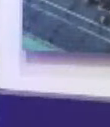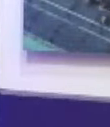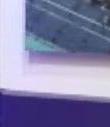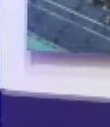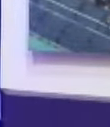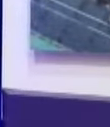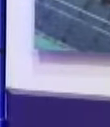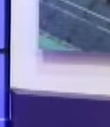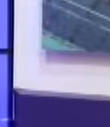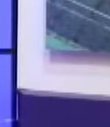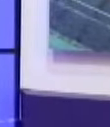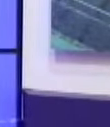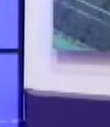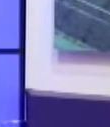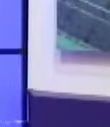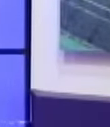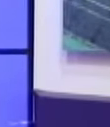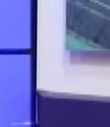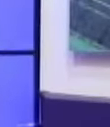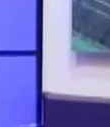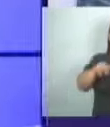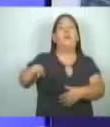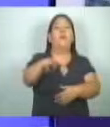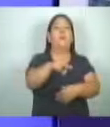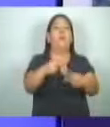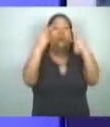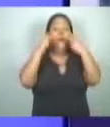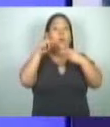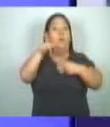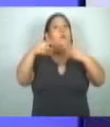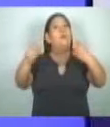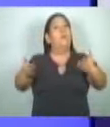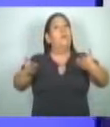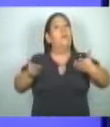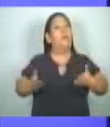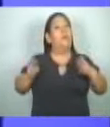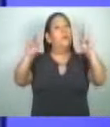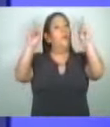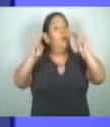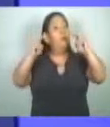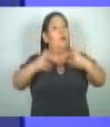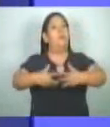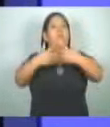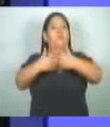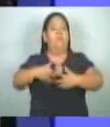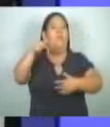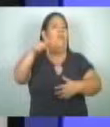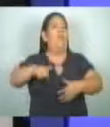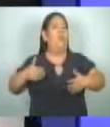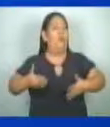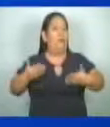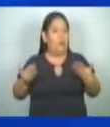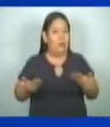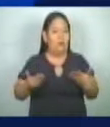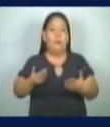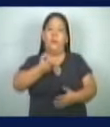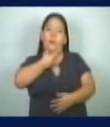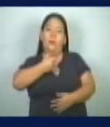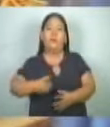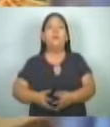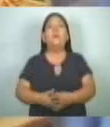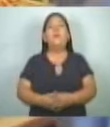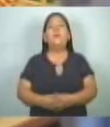Qué gusto saludarlos compañeros y amigos televidentes, bienvenidos a Acontecer Empresarial. A continuación, todas las noticias.